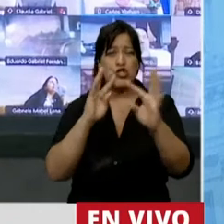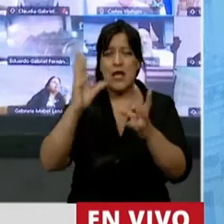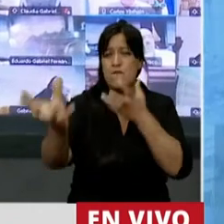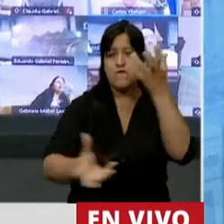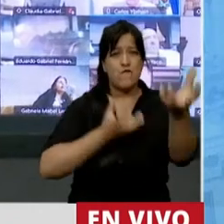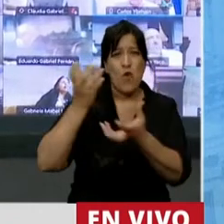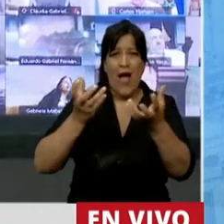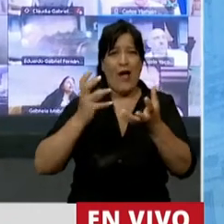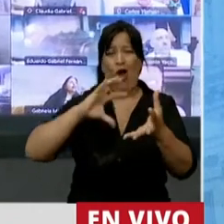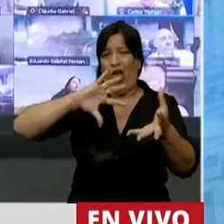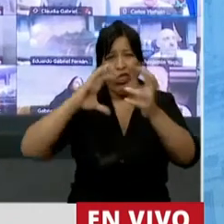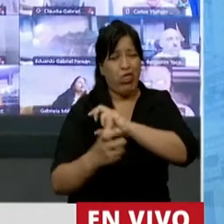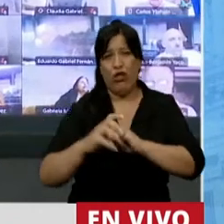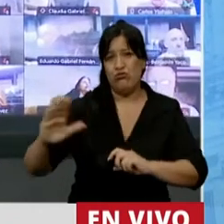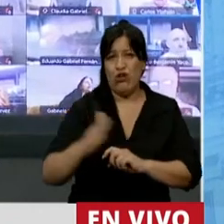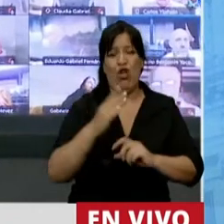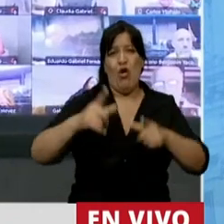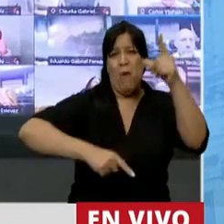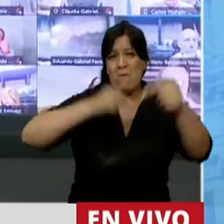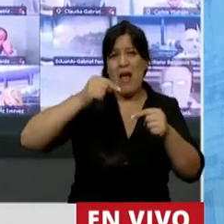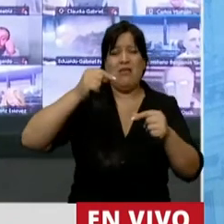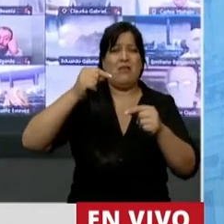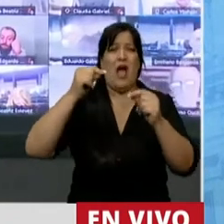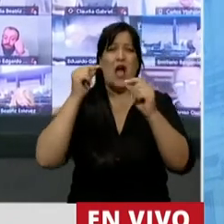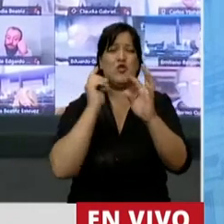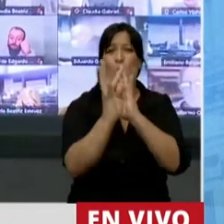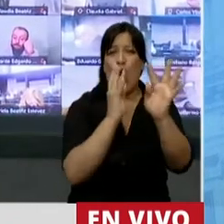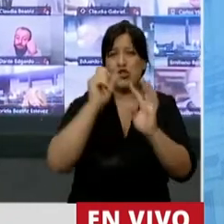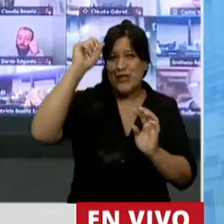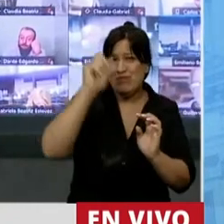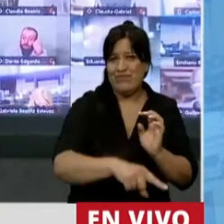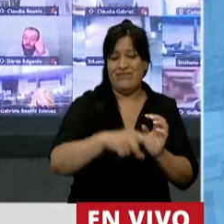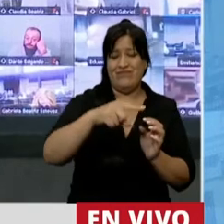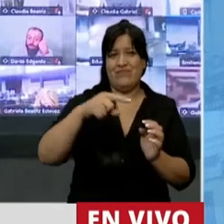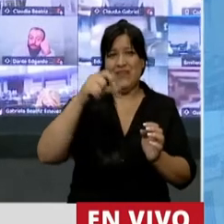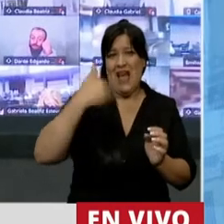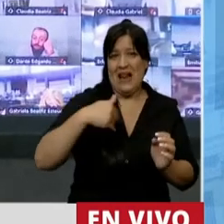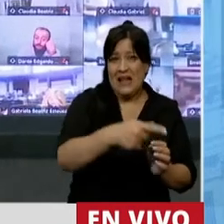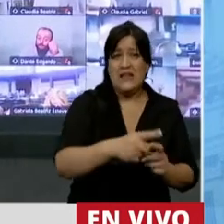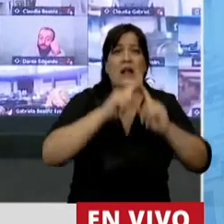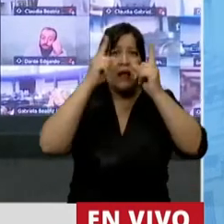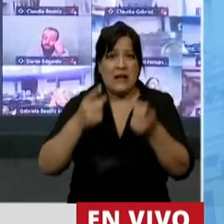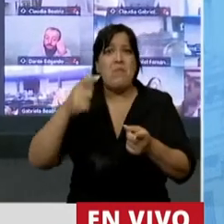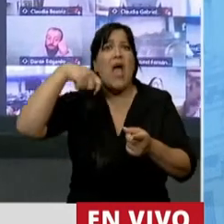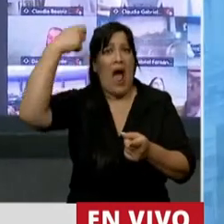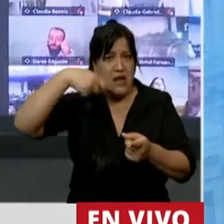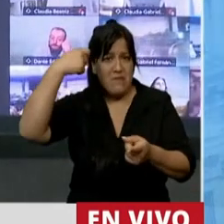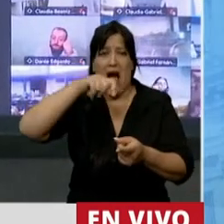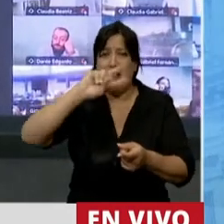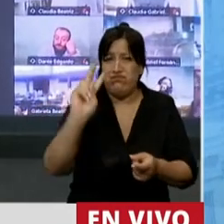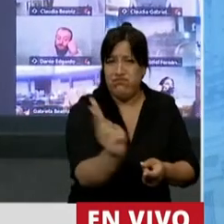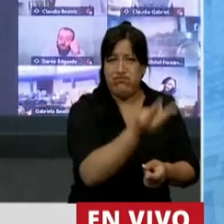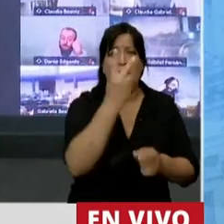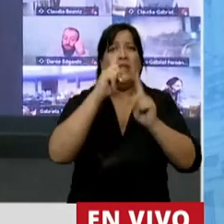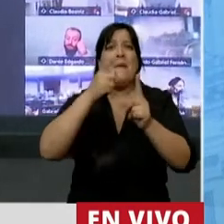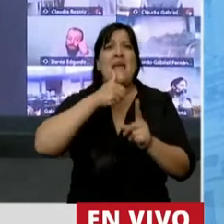todo el ecosistema, afecta a nuestros bosques nativos, afecta a nuestros animales, afecta a